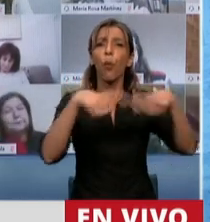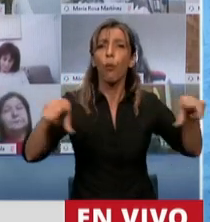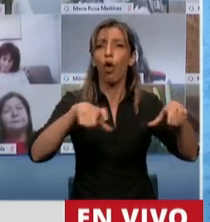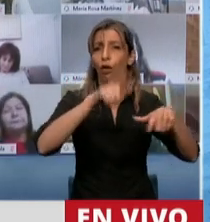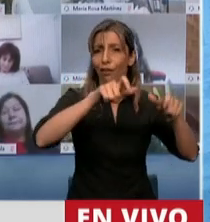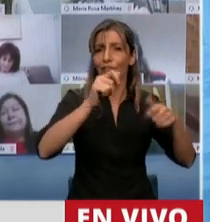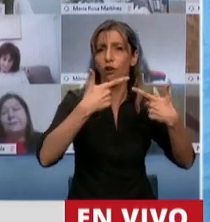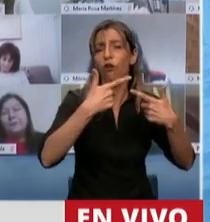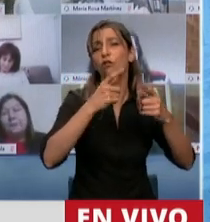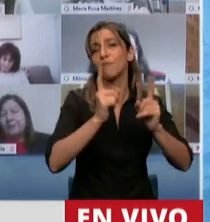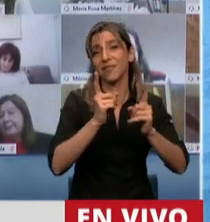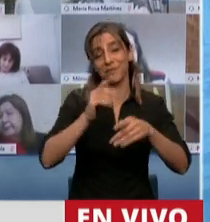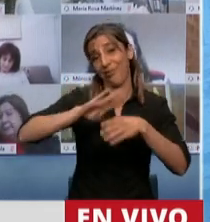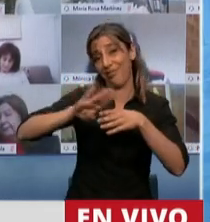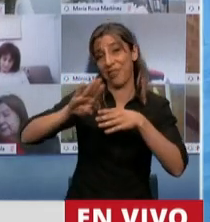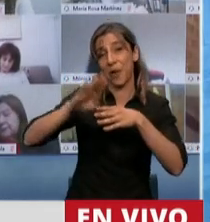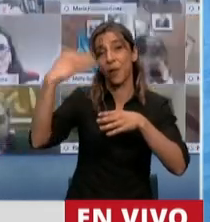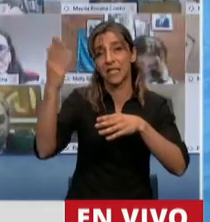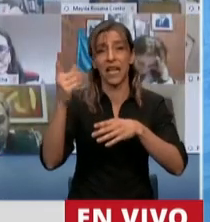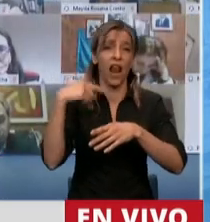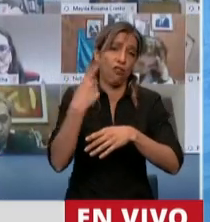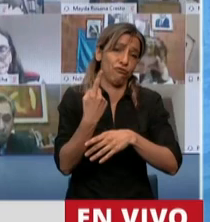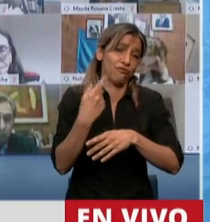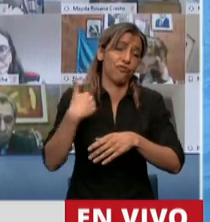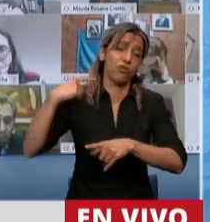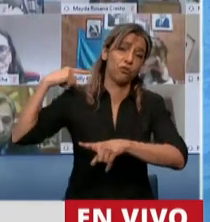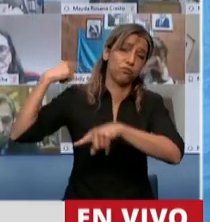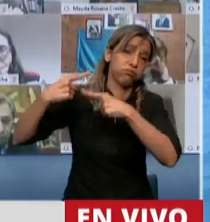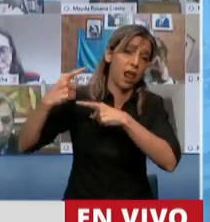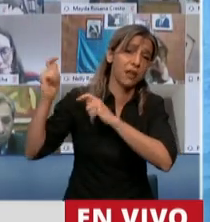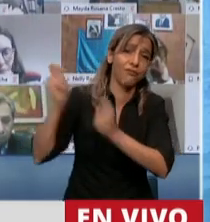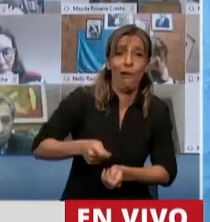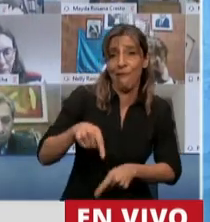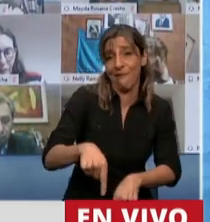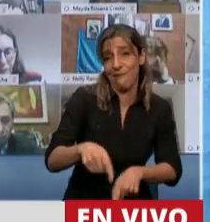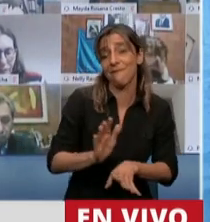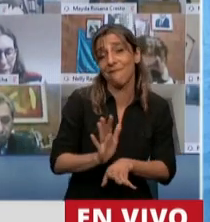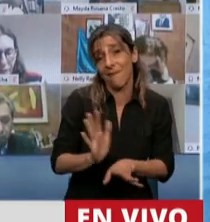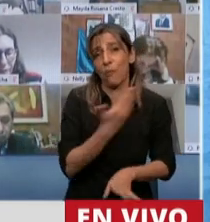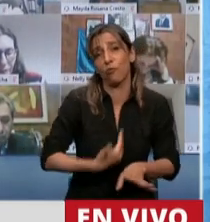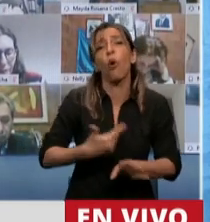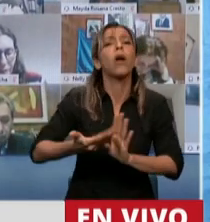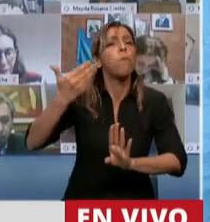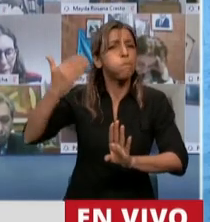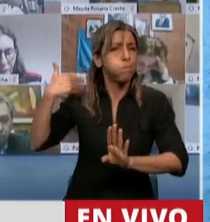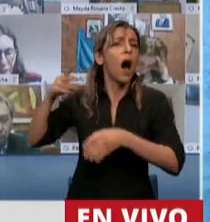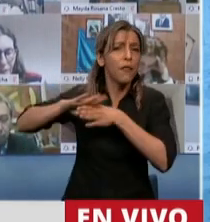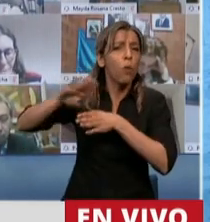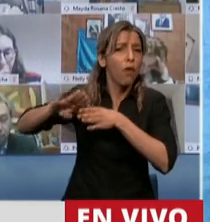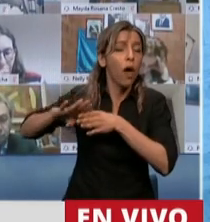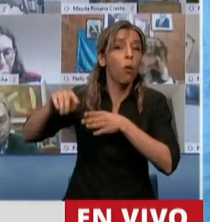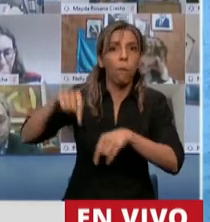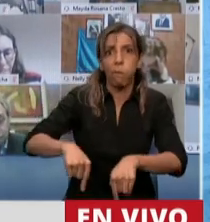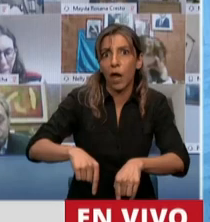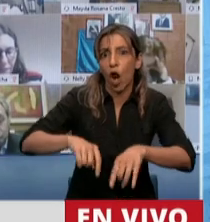externa que heredamos que es la peor de la historia argentina. Hubo muchos gobiernos que se endeudaron, pero